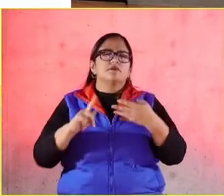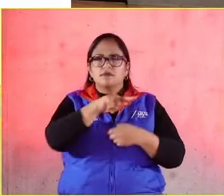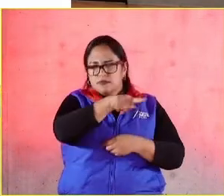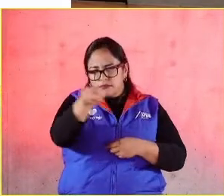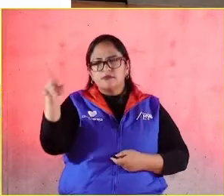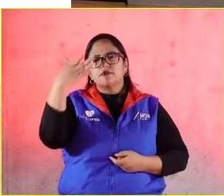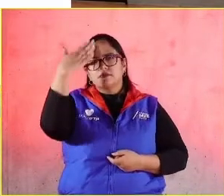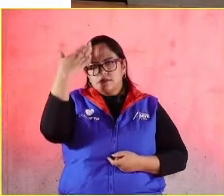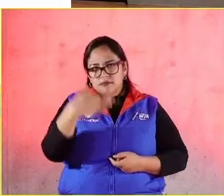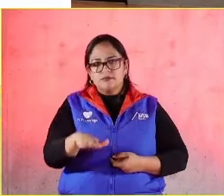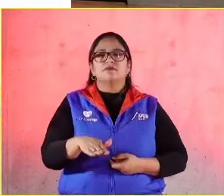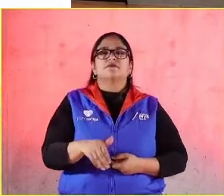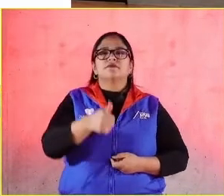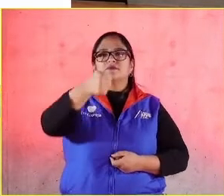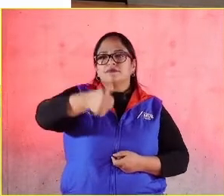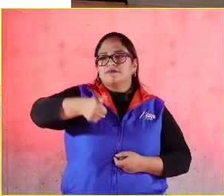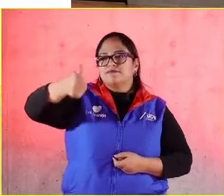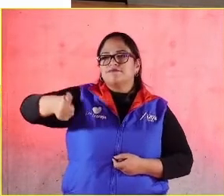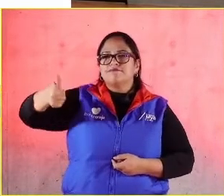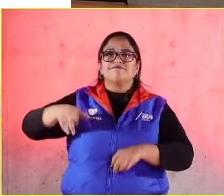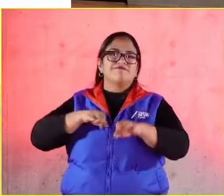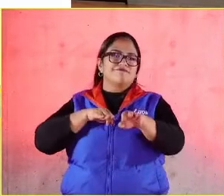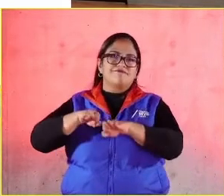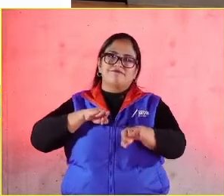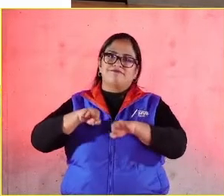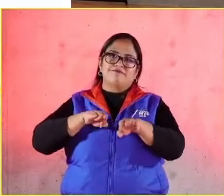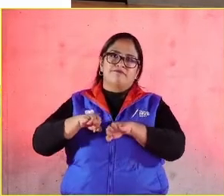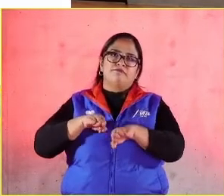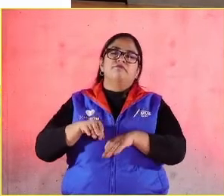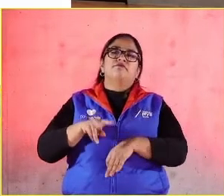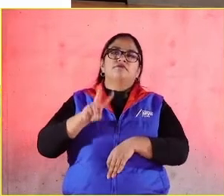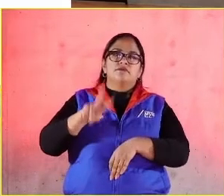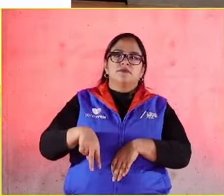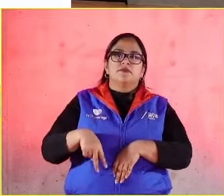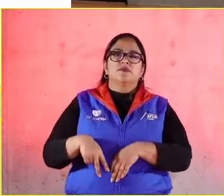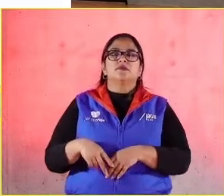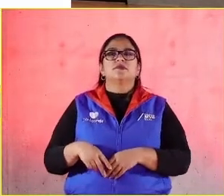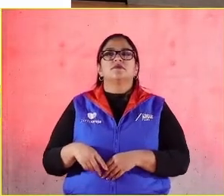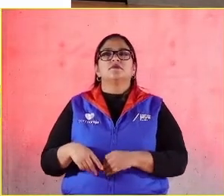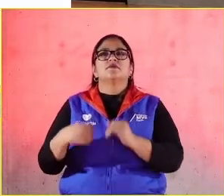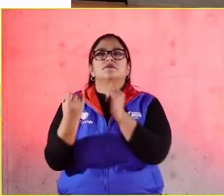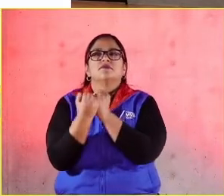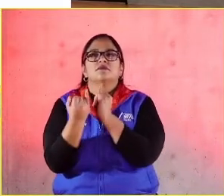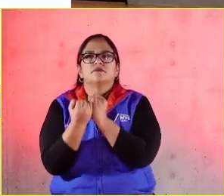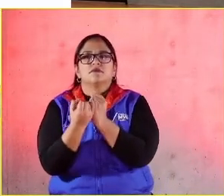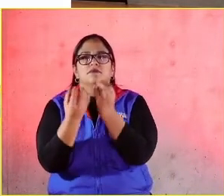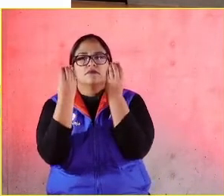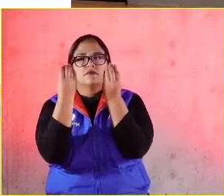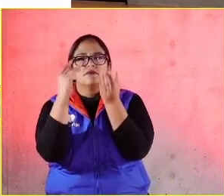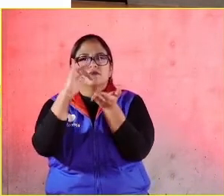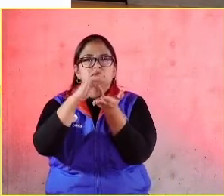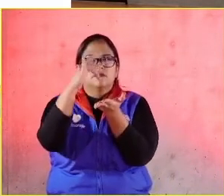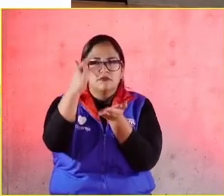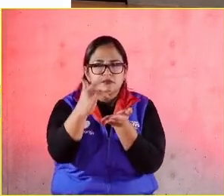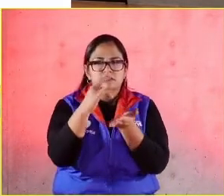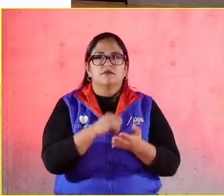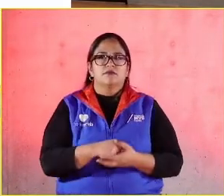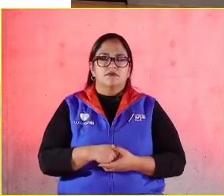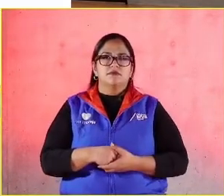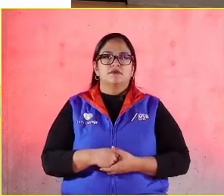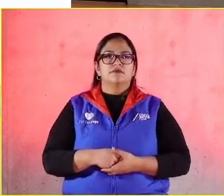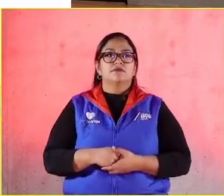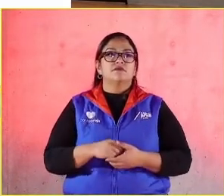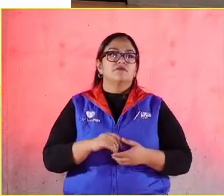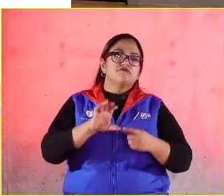perfectamente los que trabajaron en esto, lo que significa y lo agradecidos que estamos todos como consejo